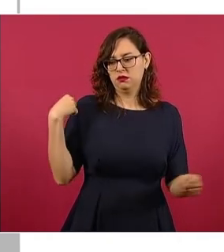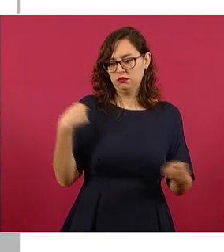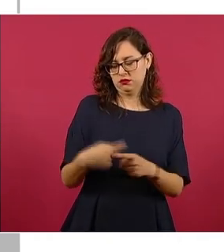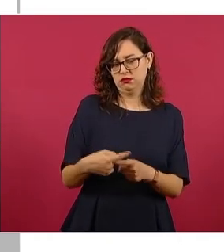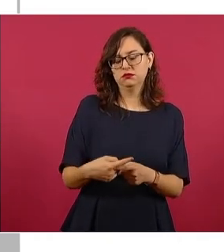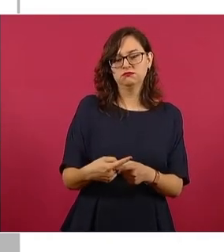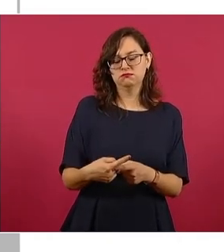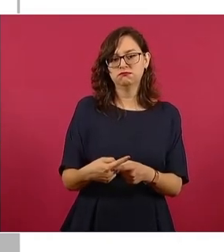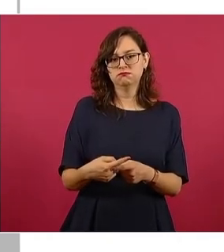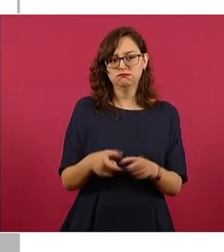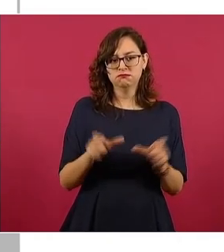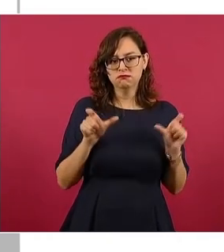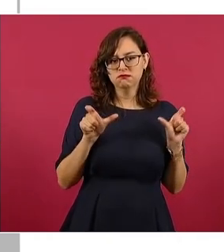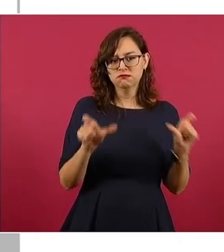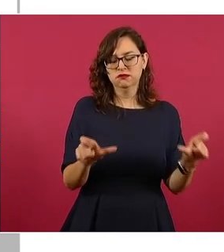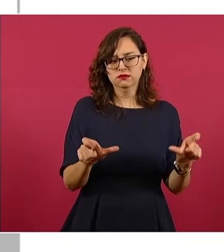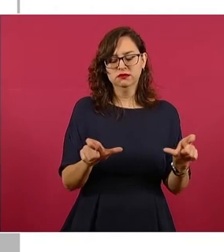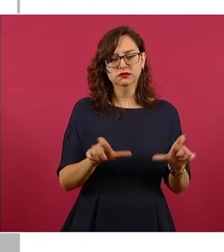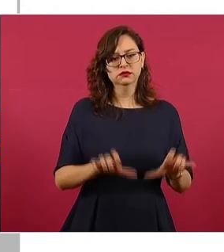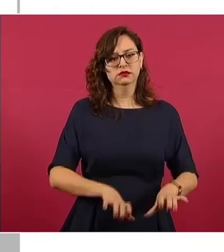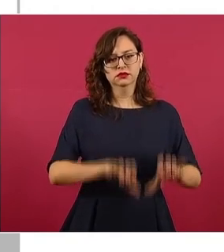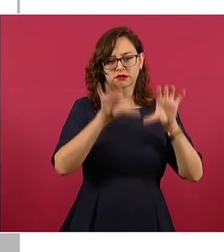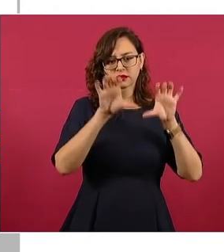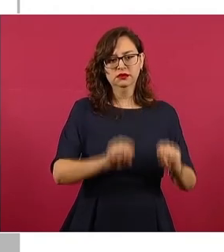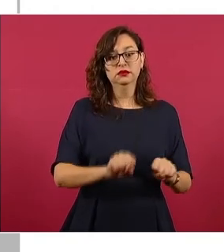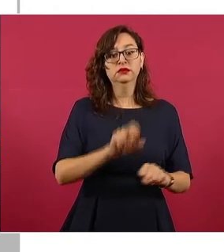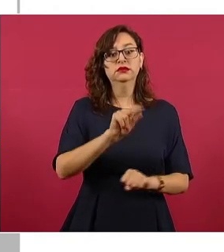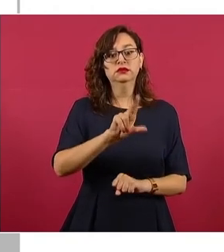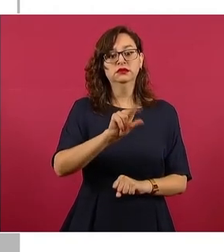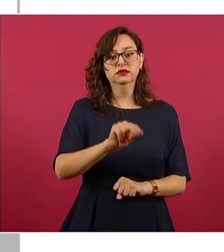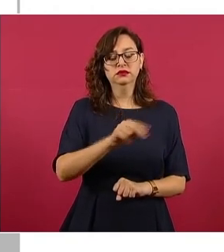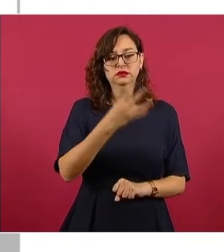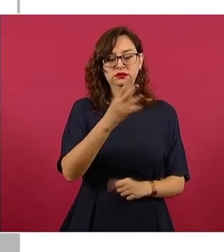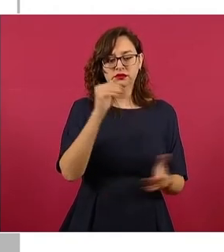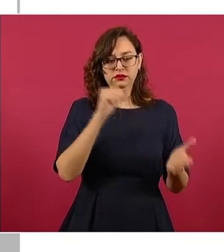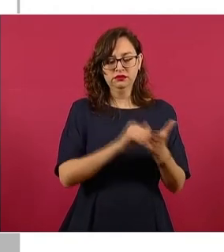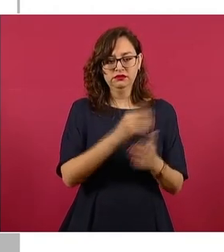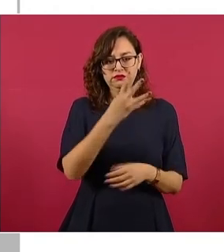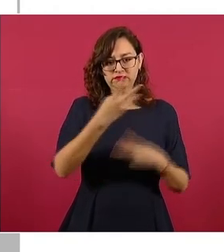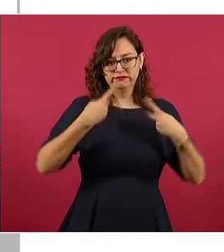han detenido a 84 mil cuatro personas.